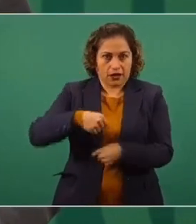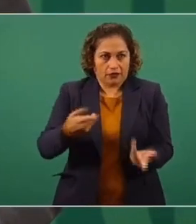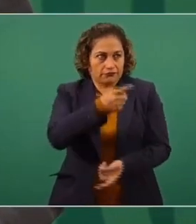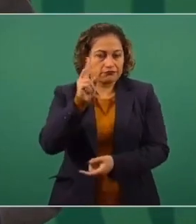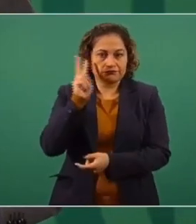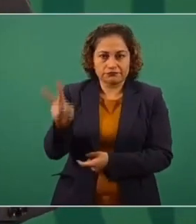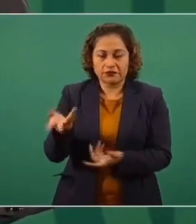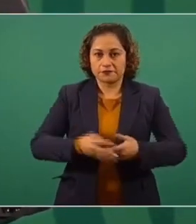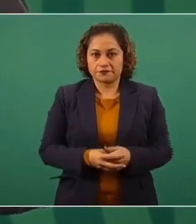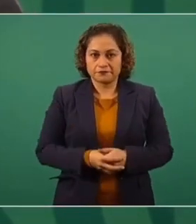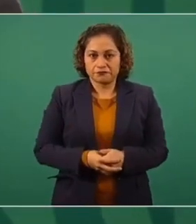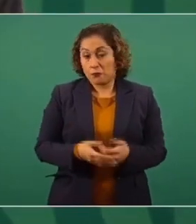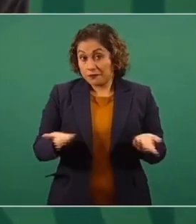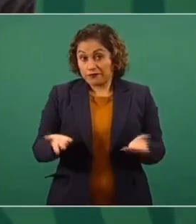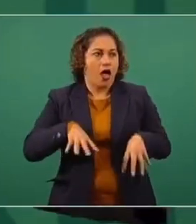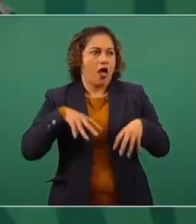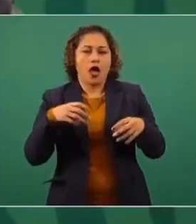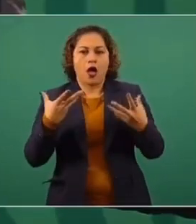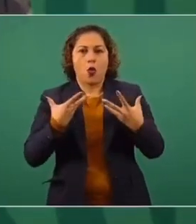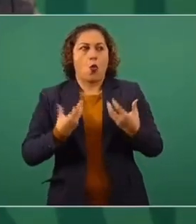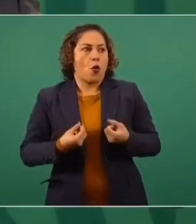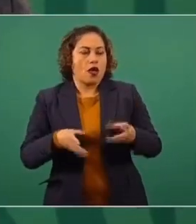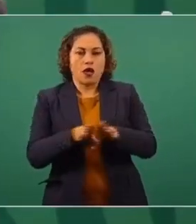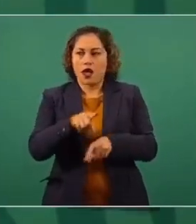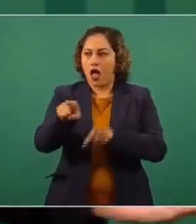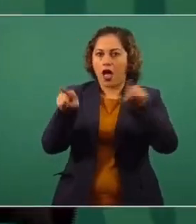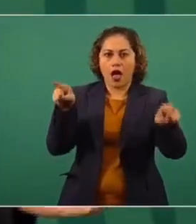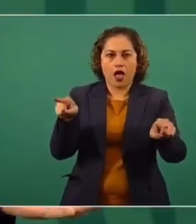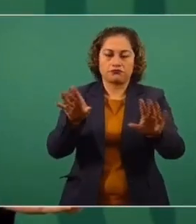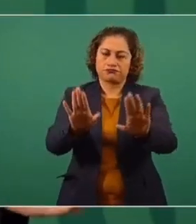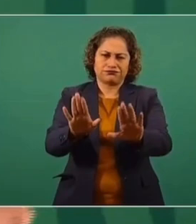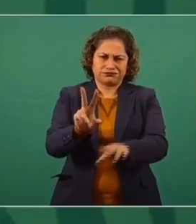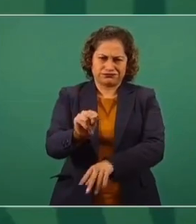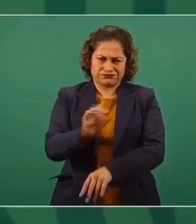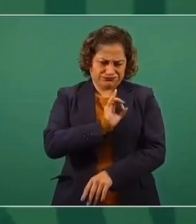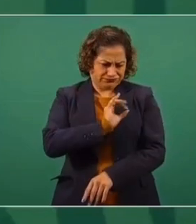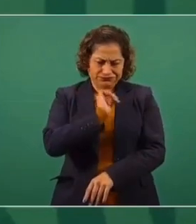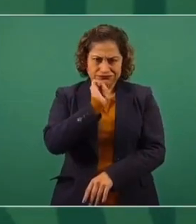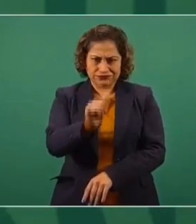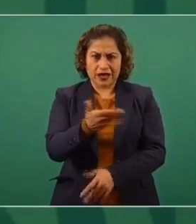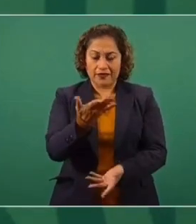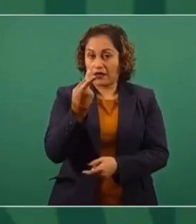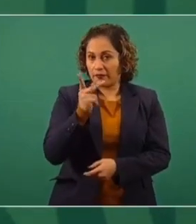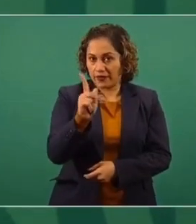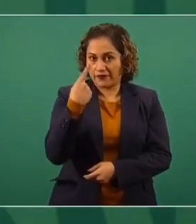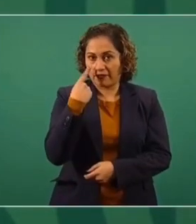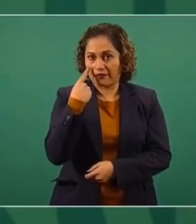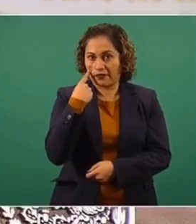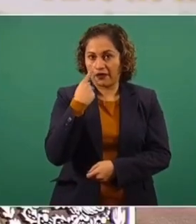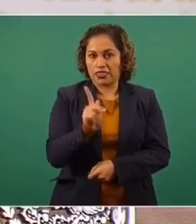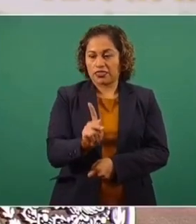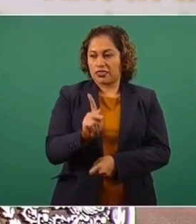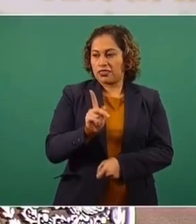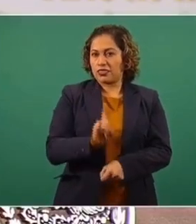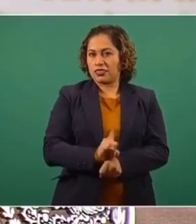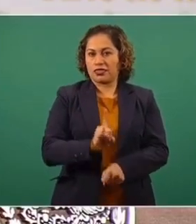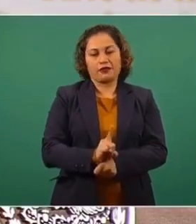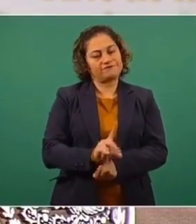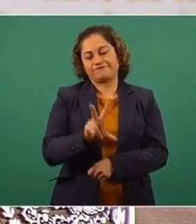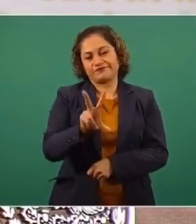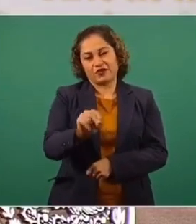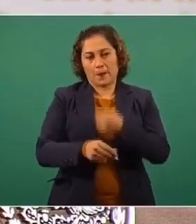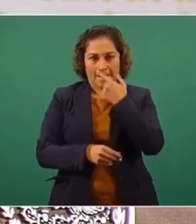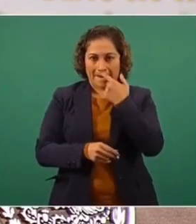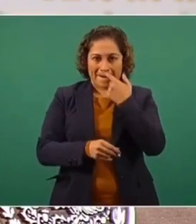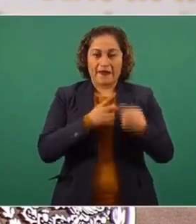eso es lo que también está influyendo. Vamos a llamar a las cosas por su nombre, ¿no? Nada de simulación. Siempre hay que